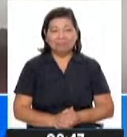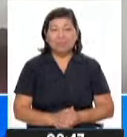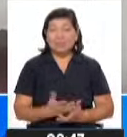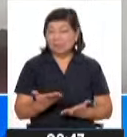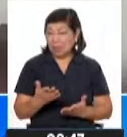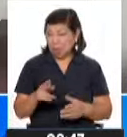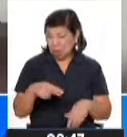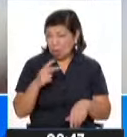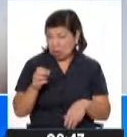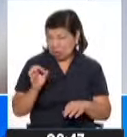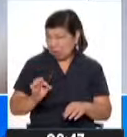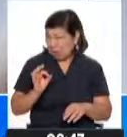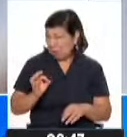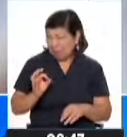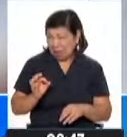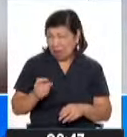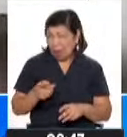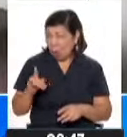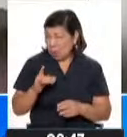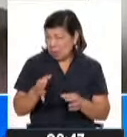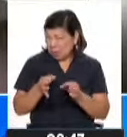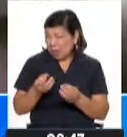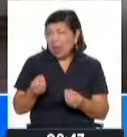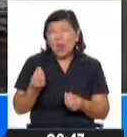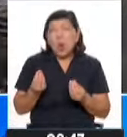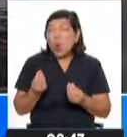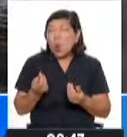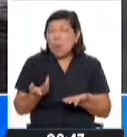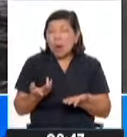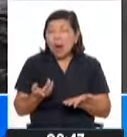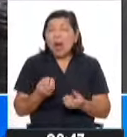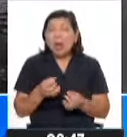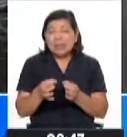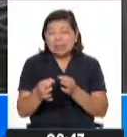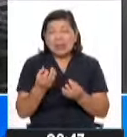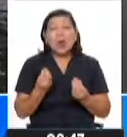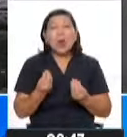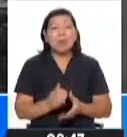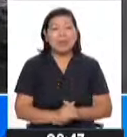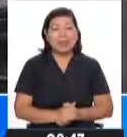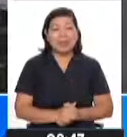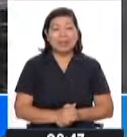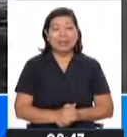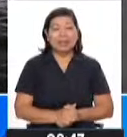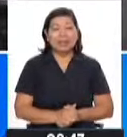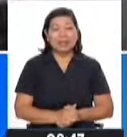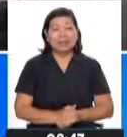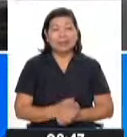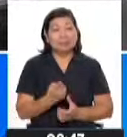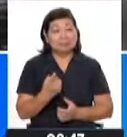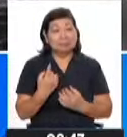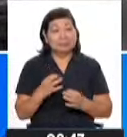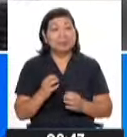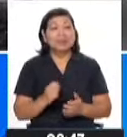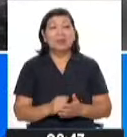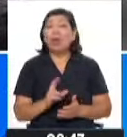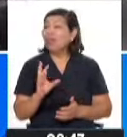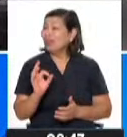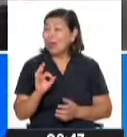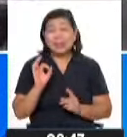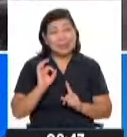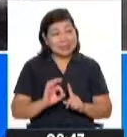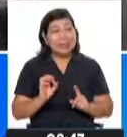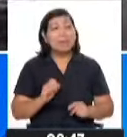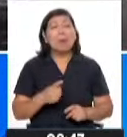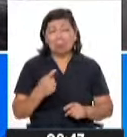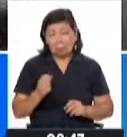¿son comunes estos fenómenos? ¿Nos puede dar la explicación respecto a cómo se forman, por favor? Sí, es un fenómeno común realmente, no frecuente, pero